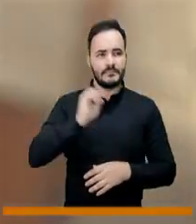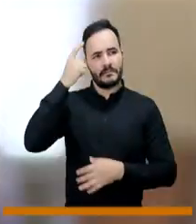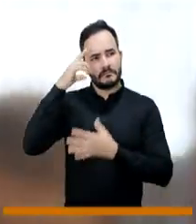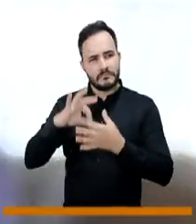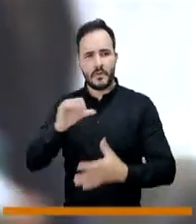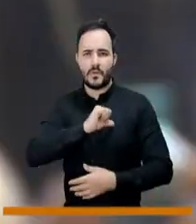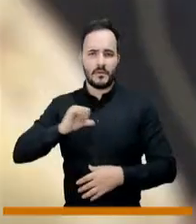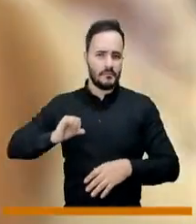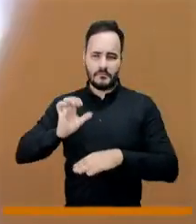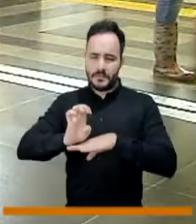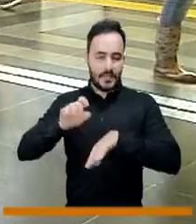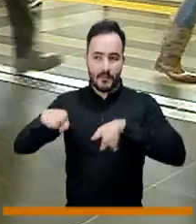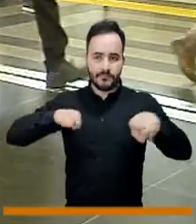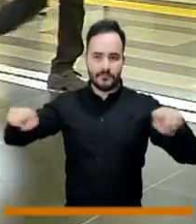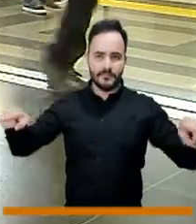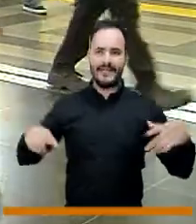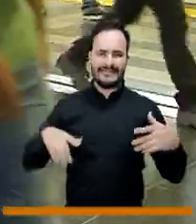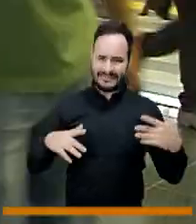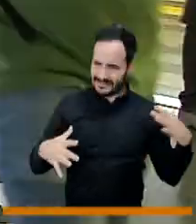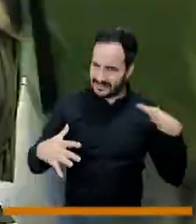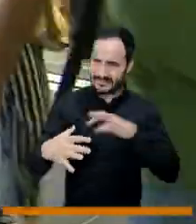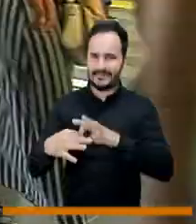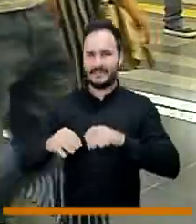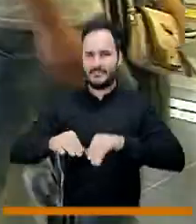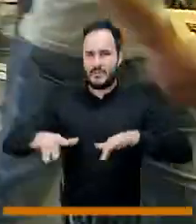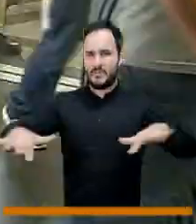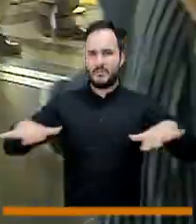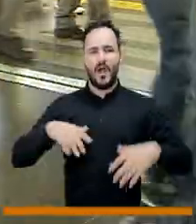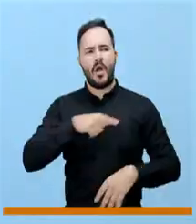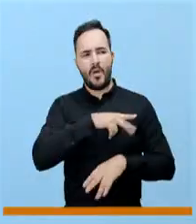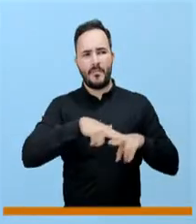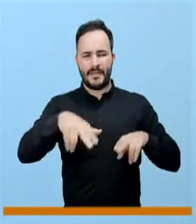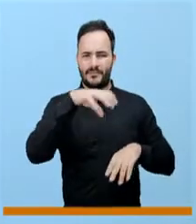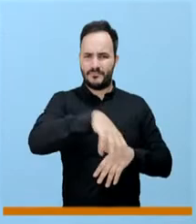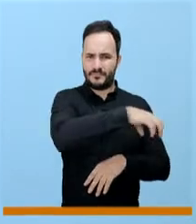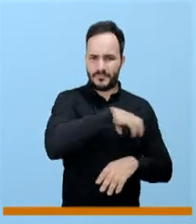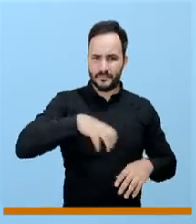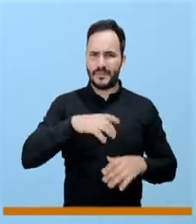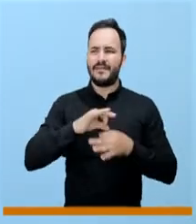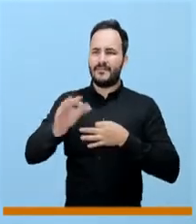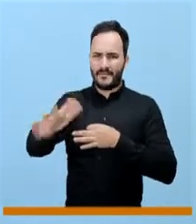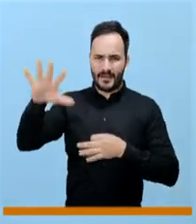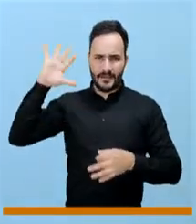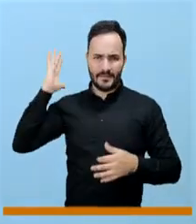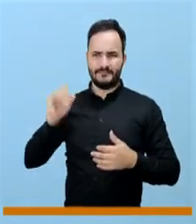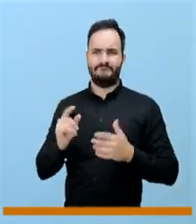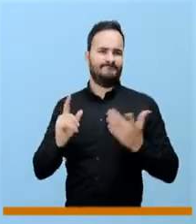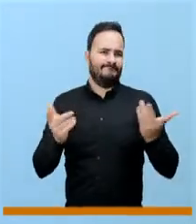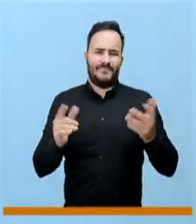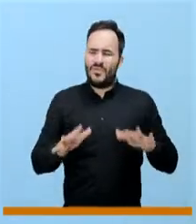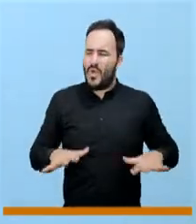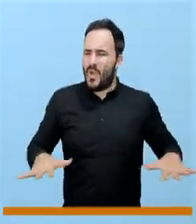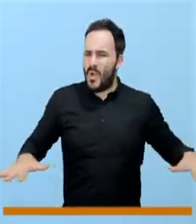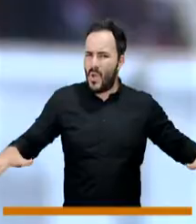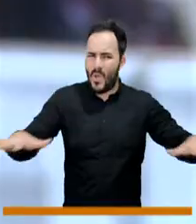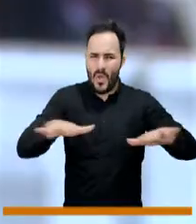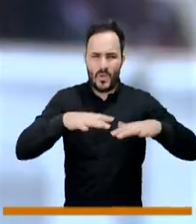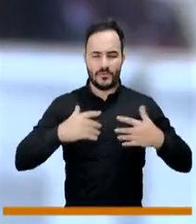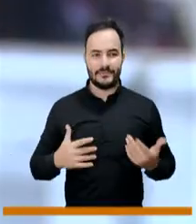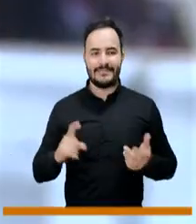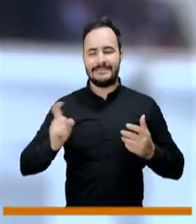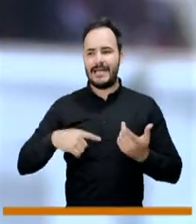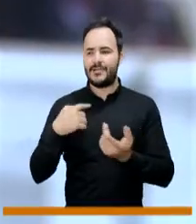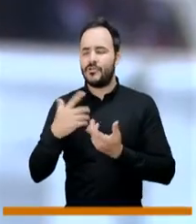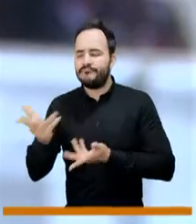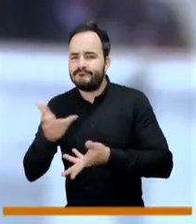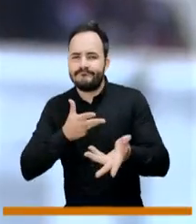y privado, o llegar a todas las estaciones del metro y a todos los municipios y a las veredas y a los corregimientos, porque la gente lo que necesita hoy es hablar